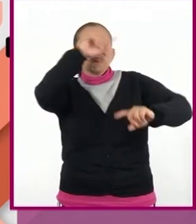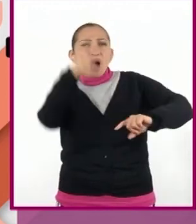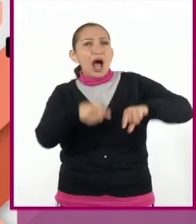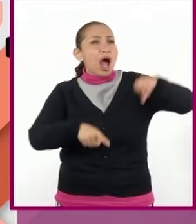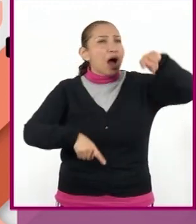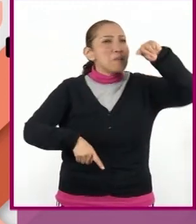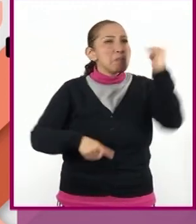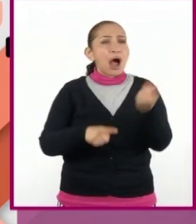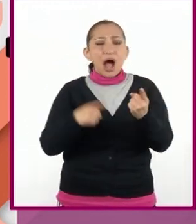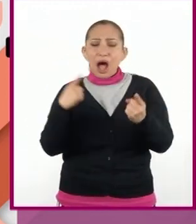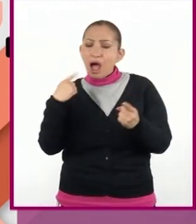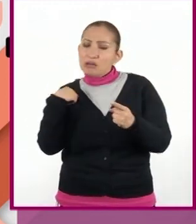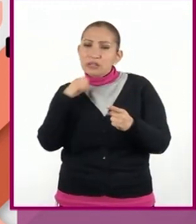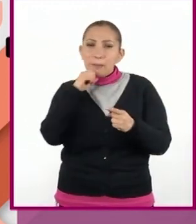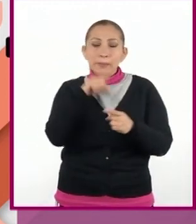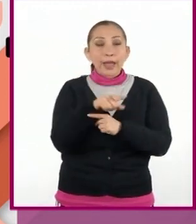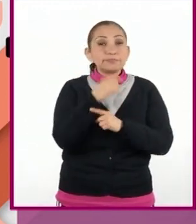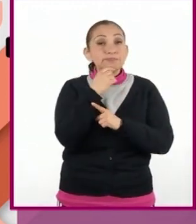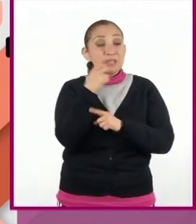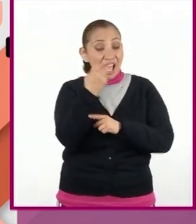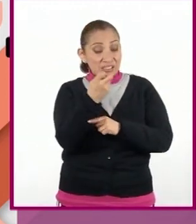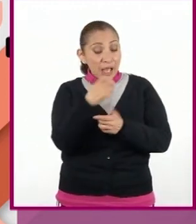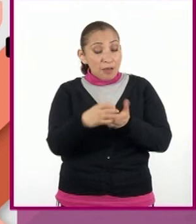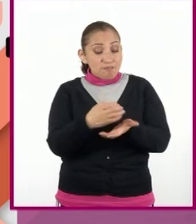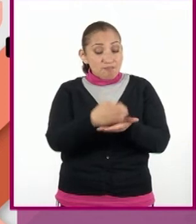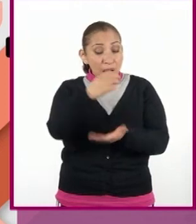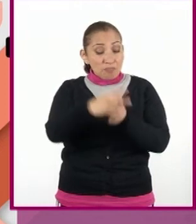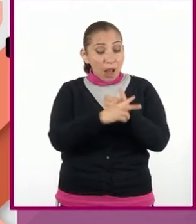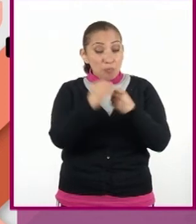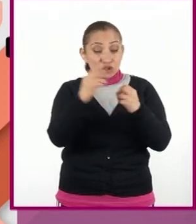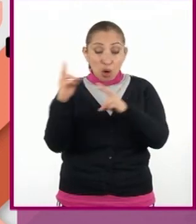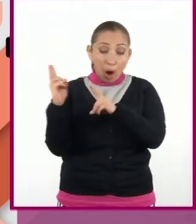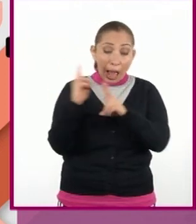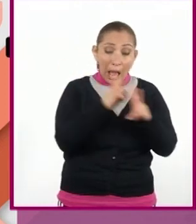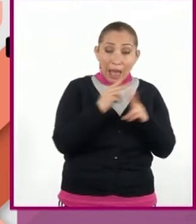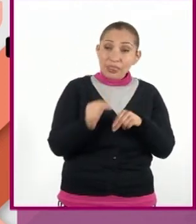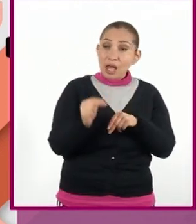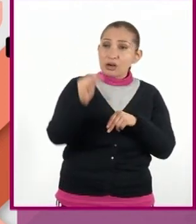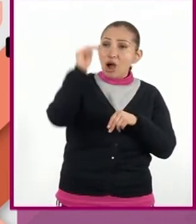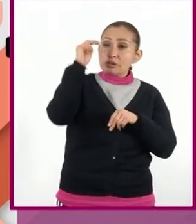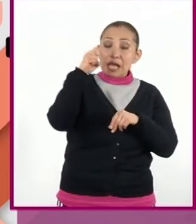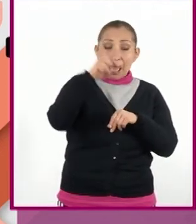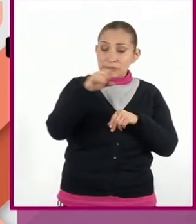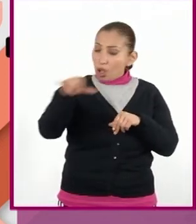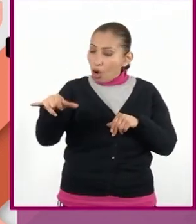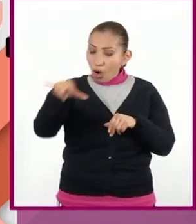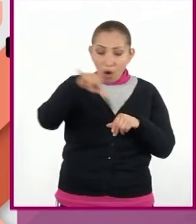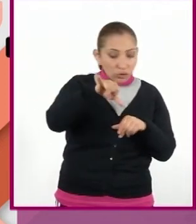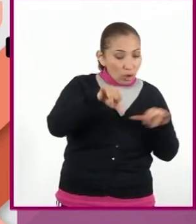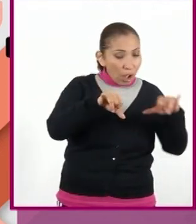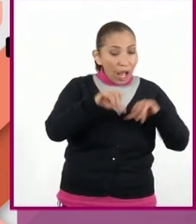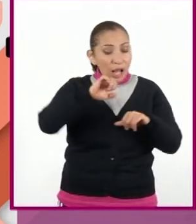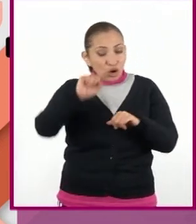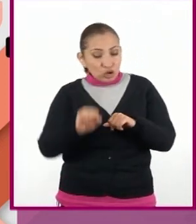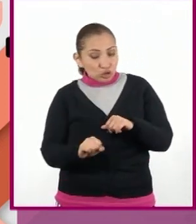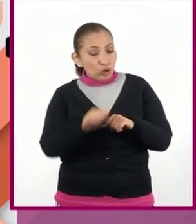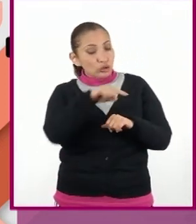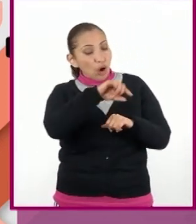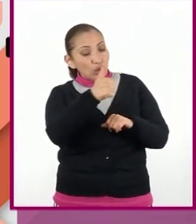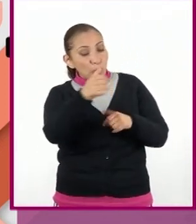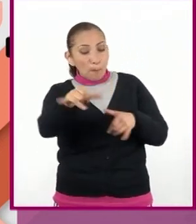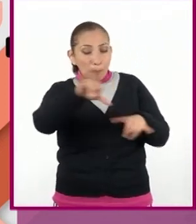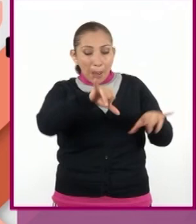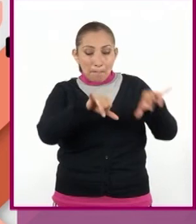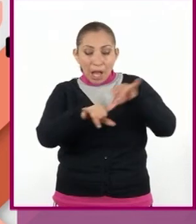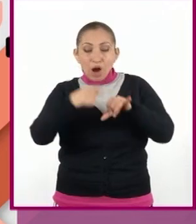y relámpagos por añadidura, y este frasco con mucho viento del norte. Este otro, con algo del sur, y unos cuantos